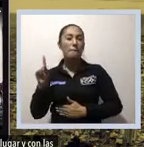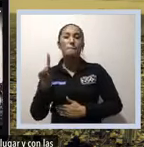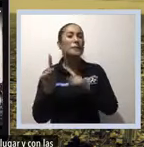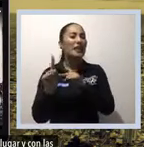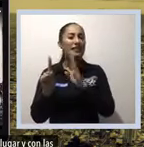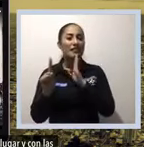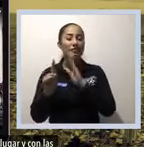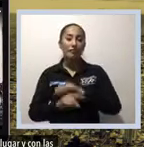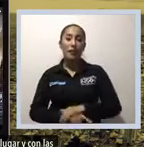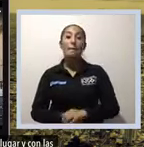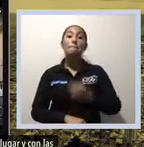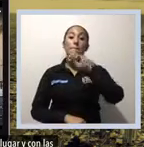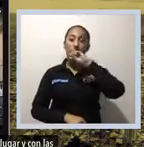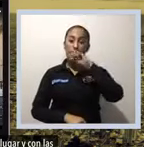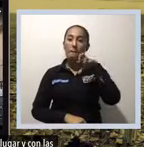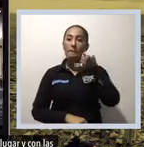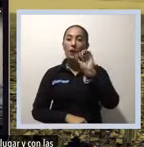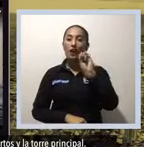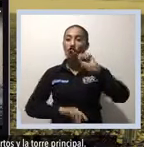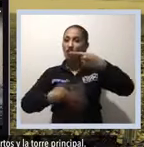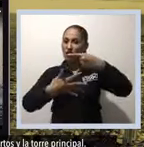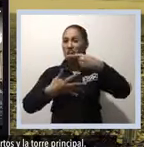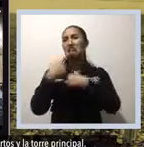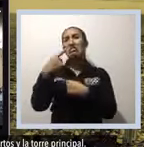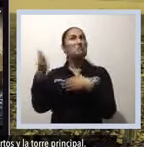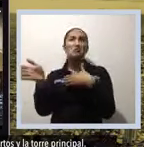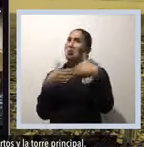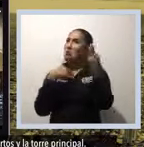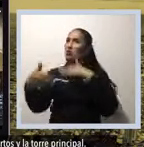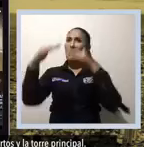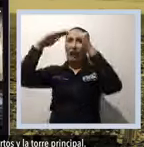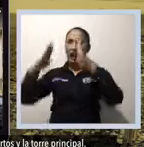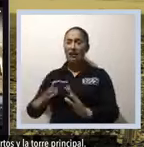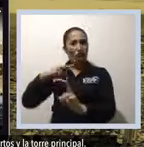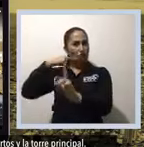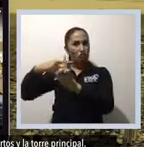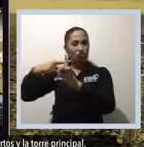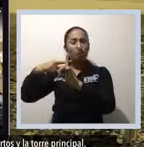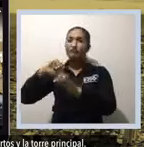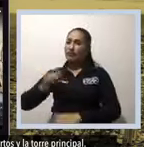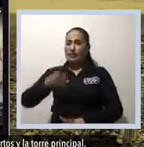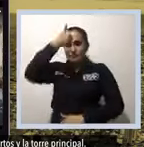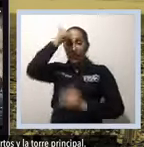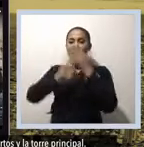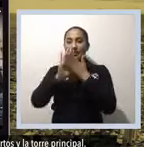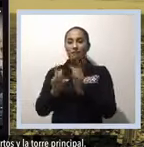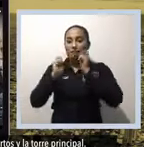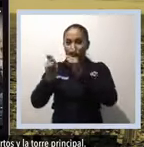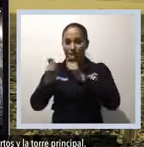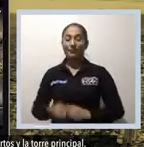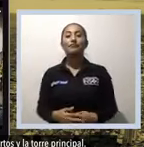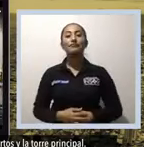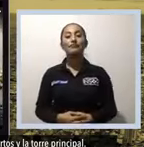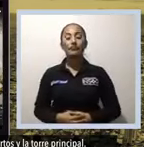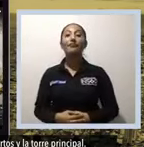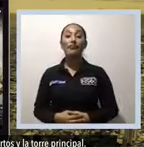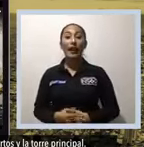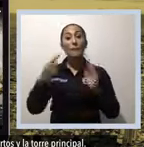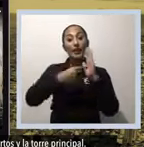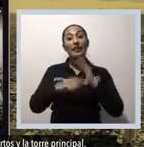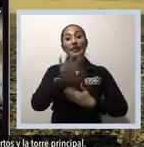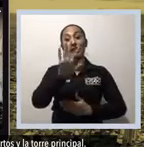y entre 1590 y 1678 se termina la Capilla Mayor, los Arcos Cubiertos y la Torre Principal.